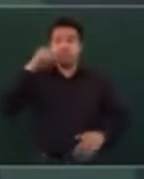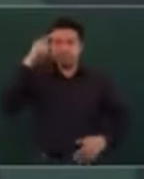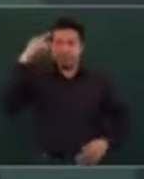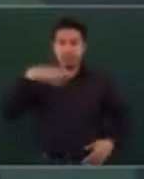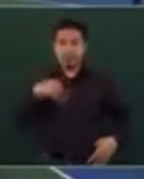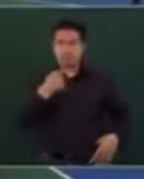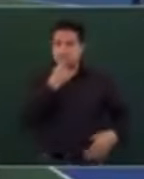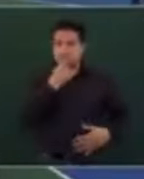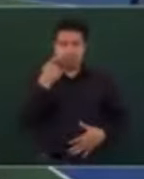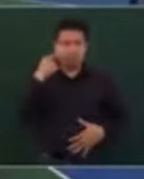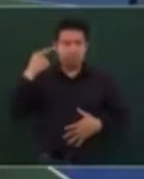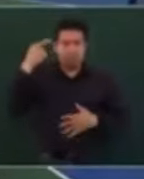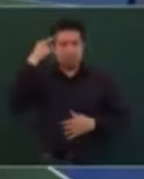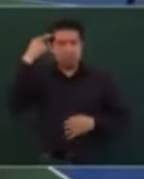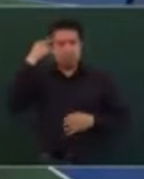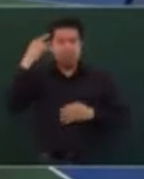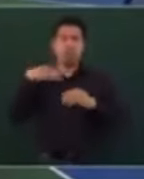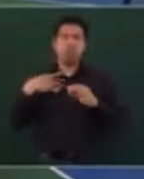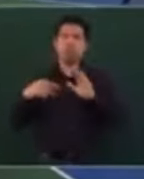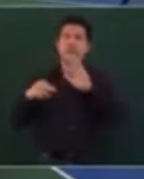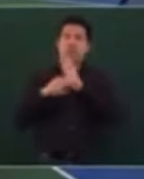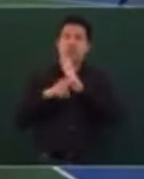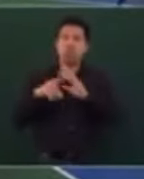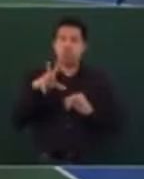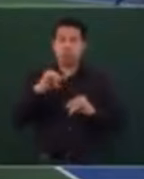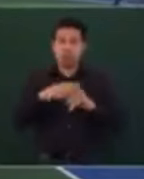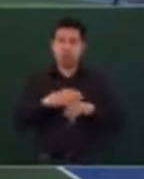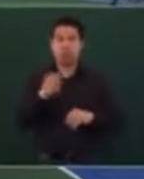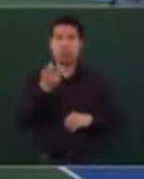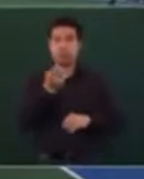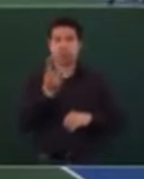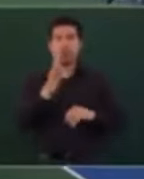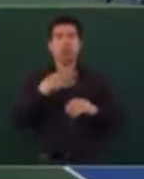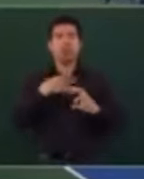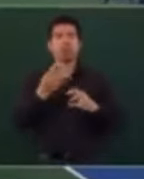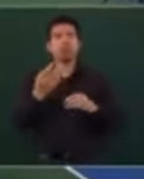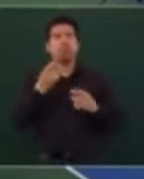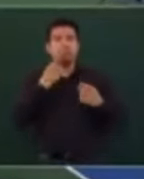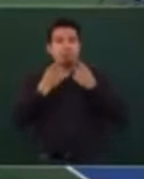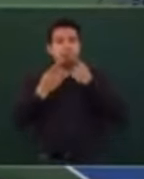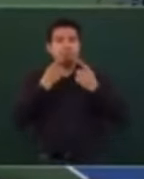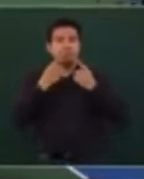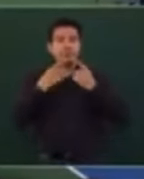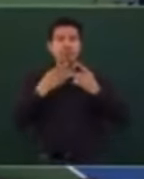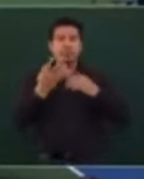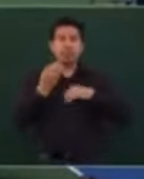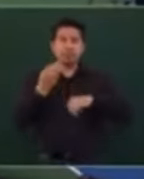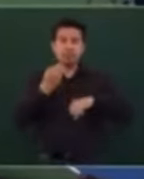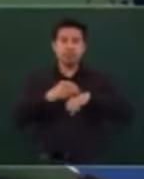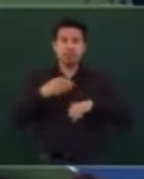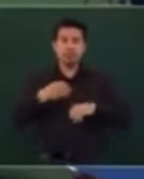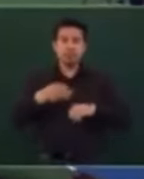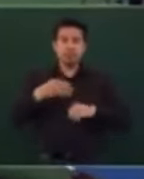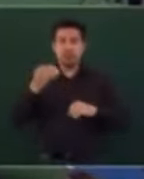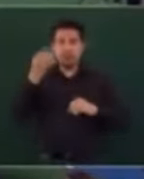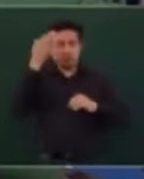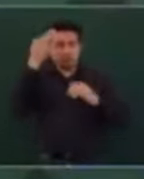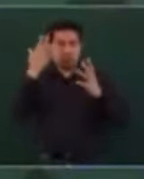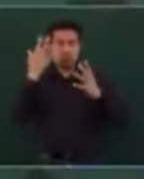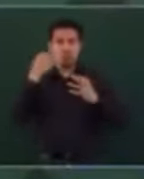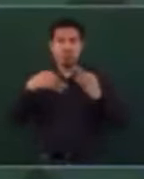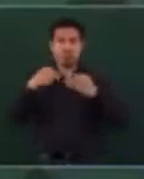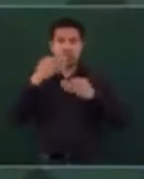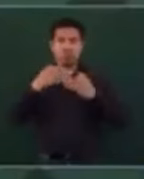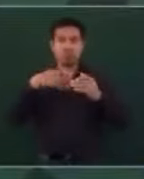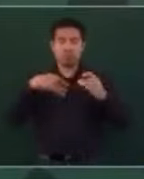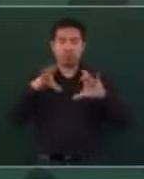Aquí está Rosé Isela, se discute qué se pone, cómo se viste, cómo se peina. Y todo